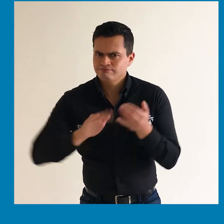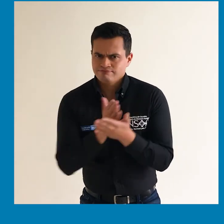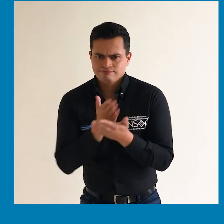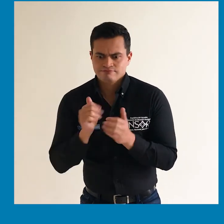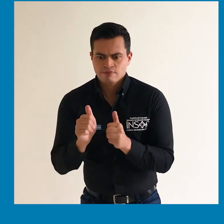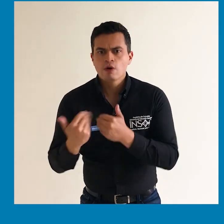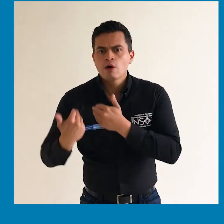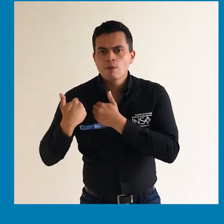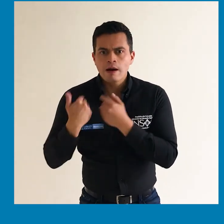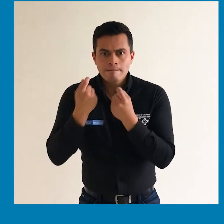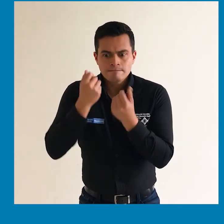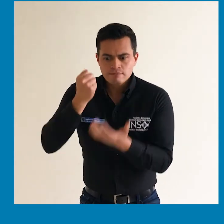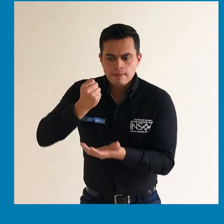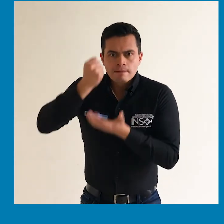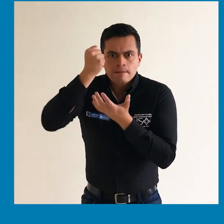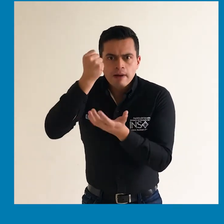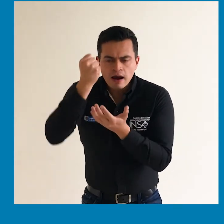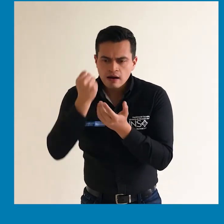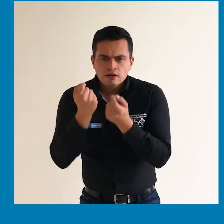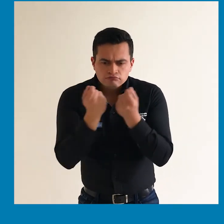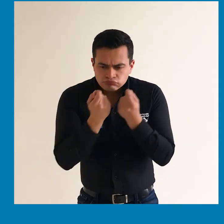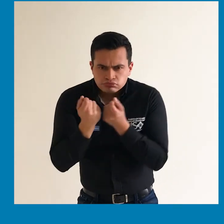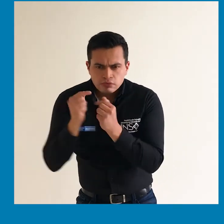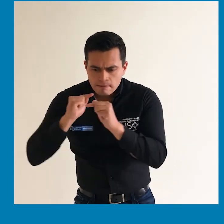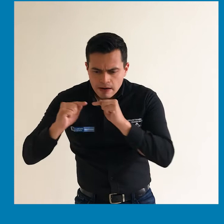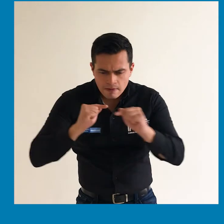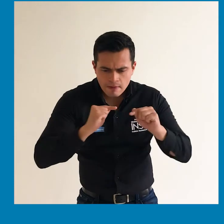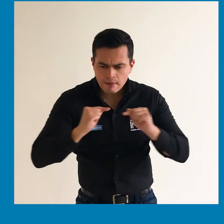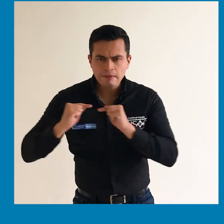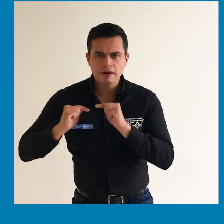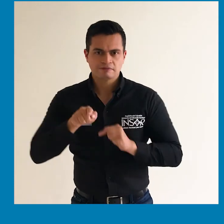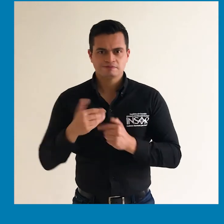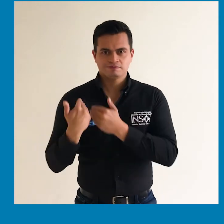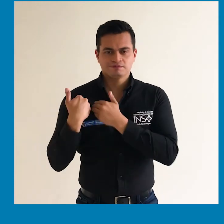Manejar en un centro de costos independiente los dineros que reciba.